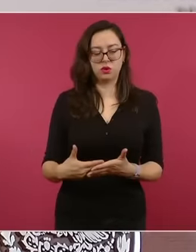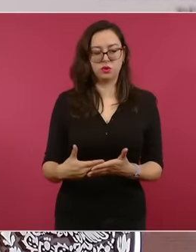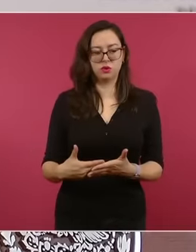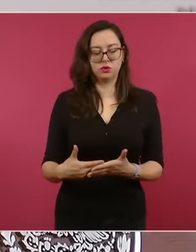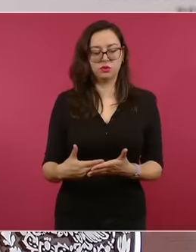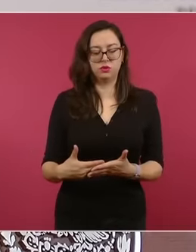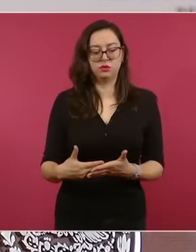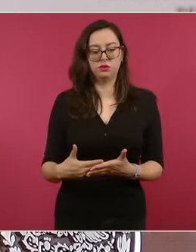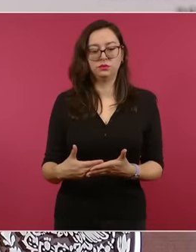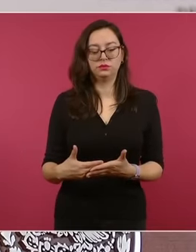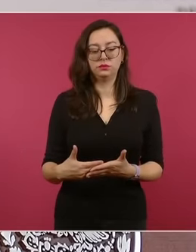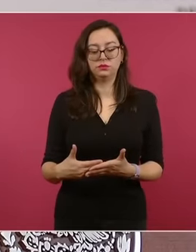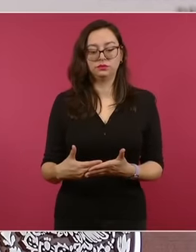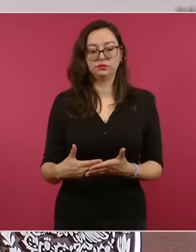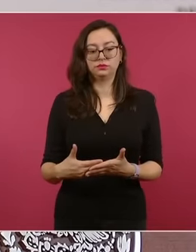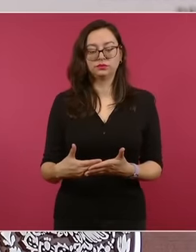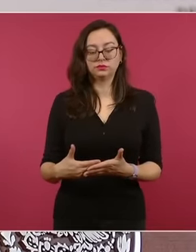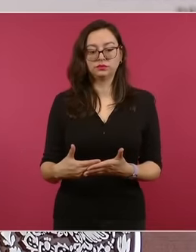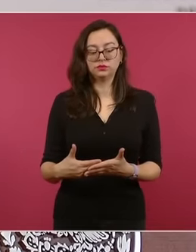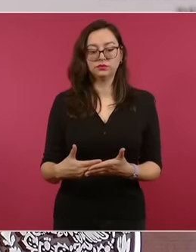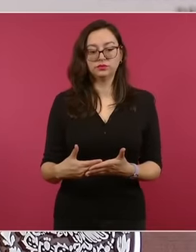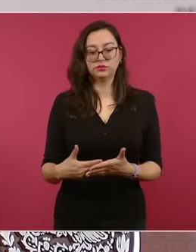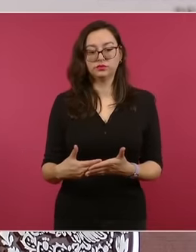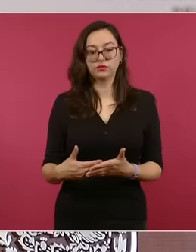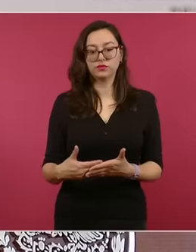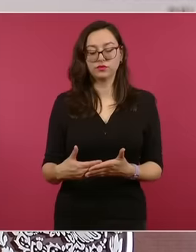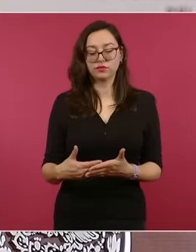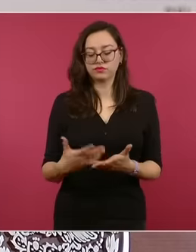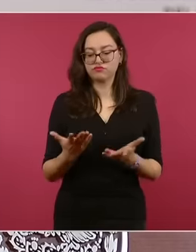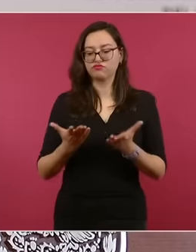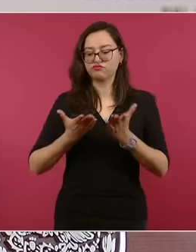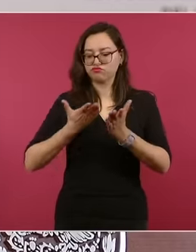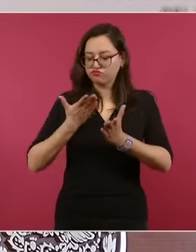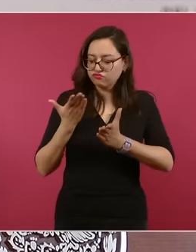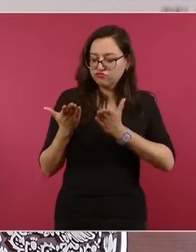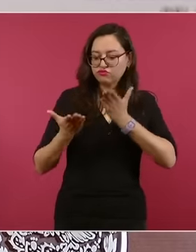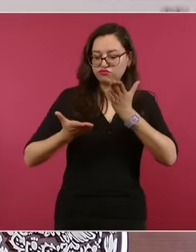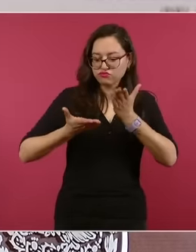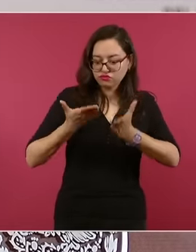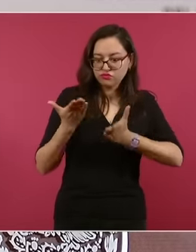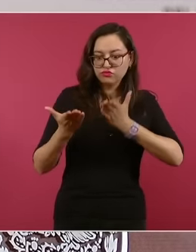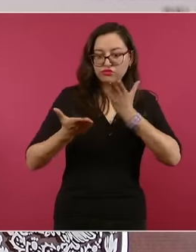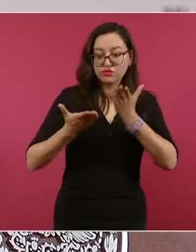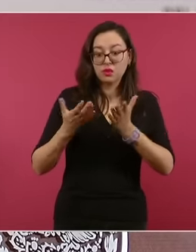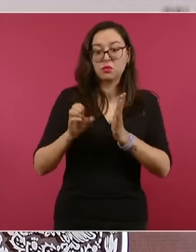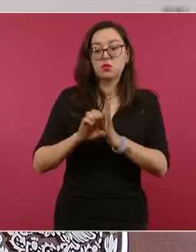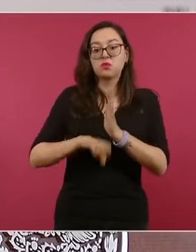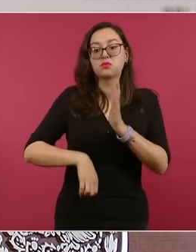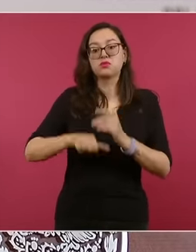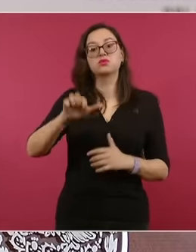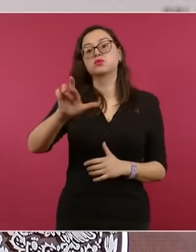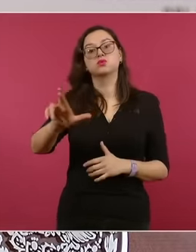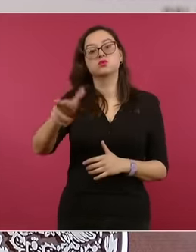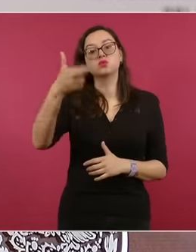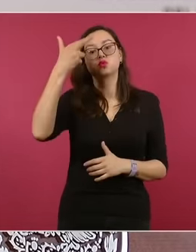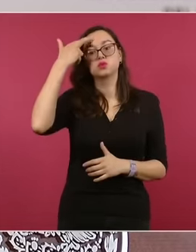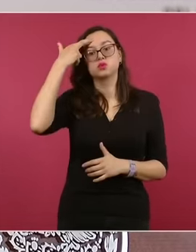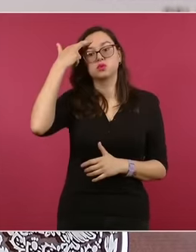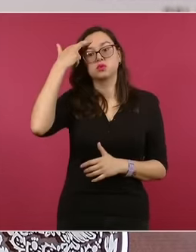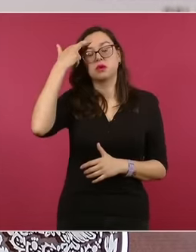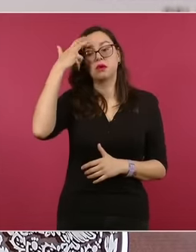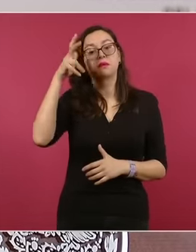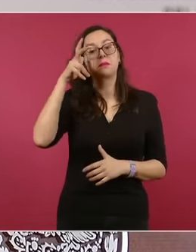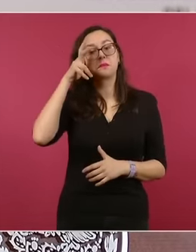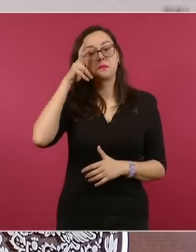Porque si estudiamos al padre de nuestra patria, nos vamos a